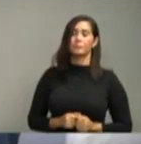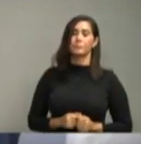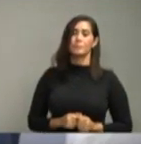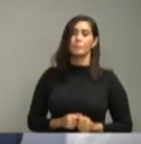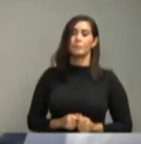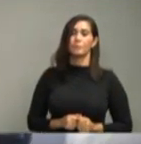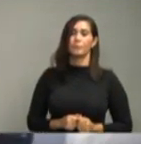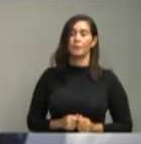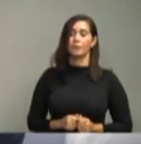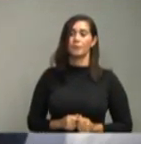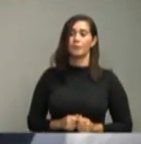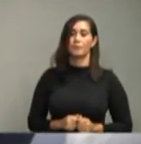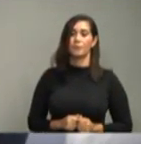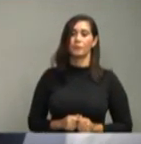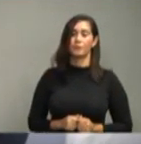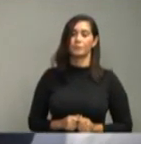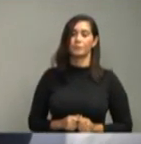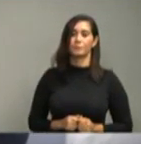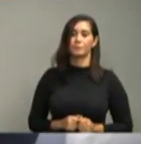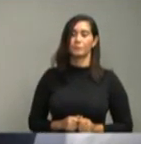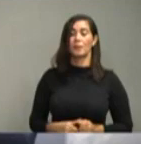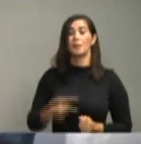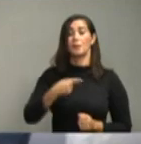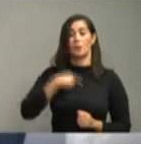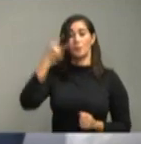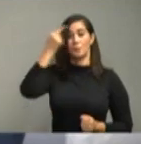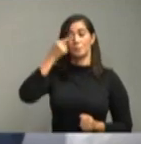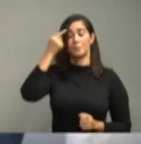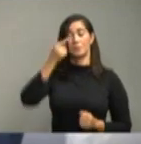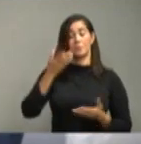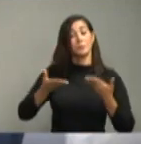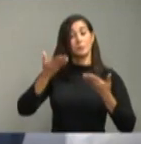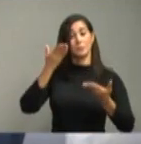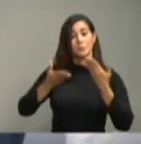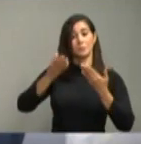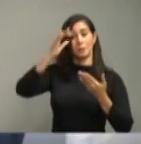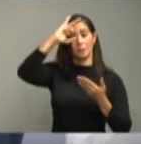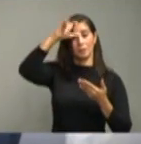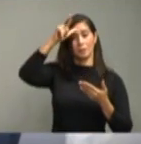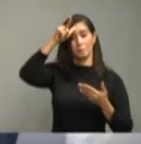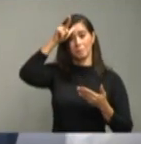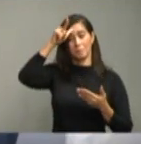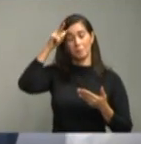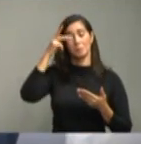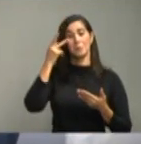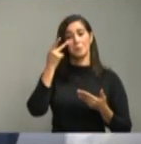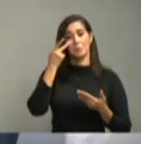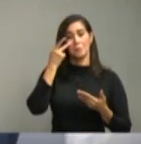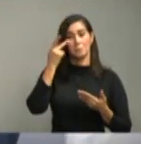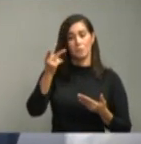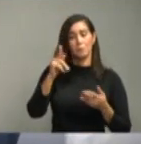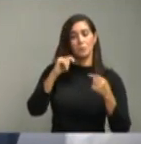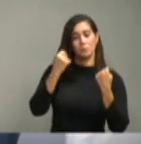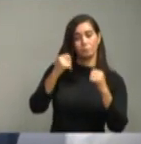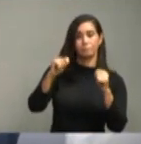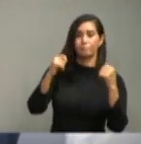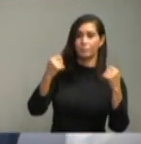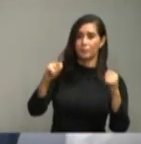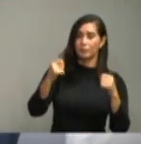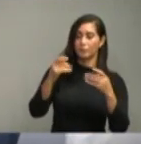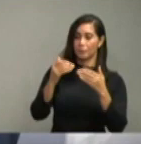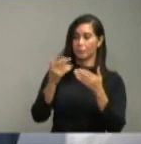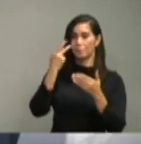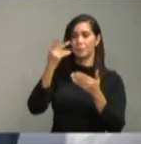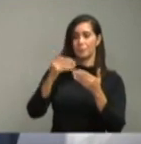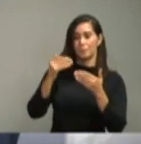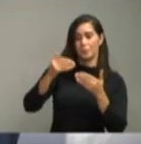si estaremos listos para julio, lo vamos a ver en los próximos días con